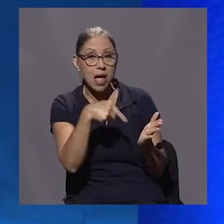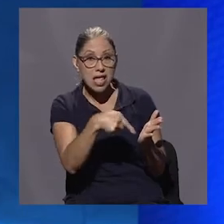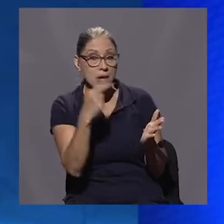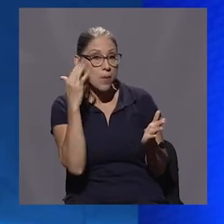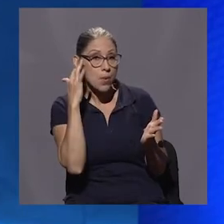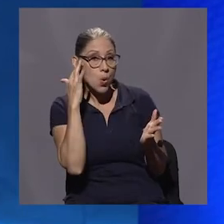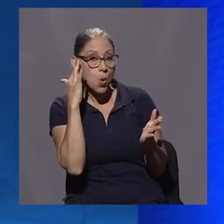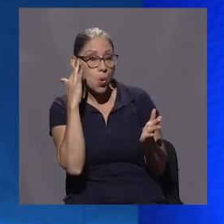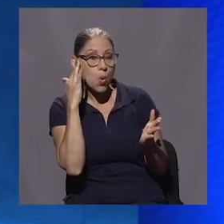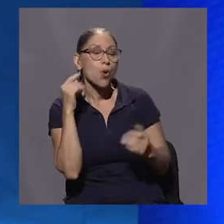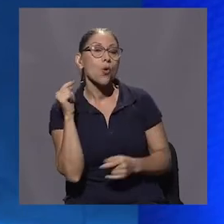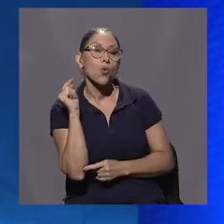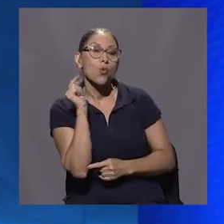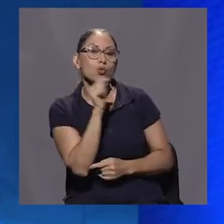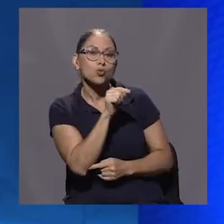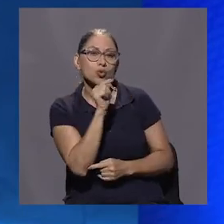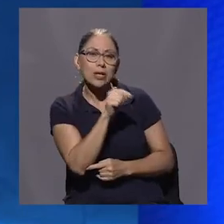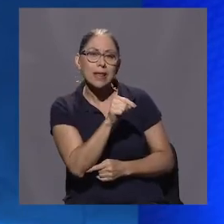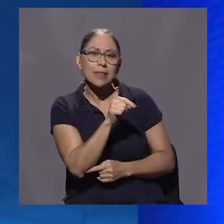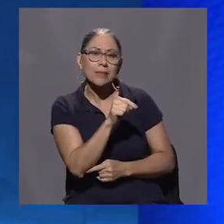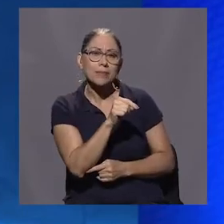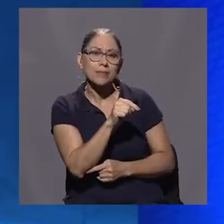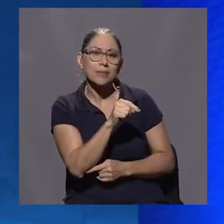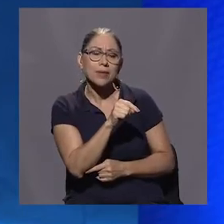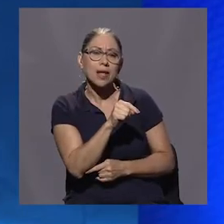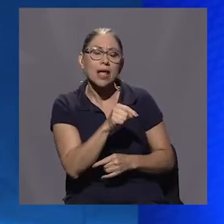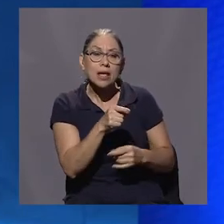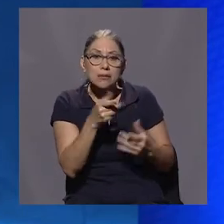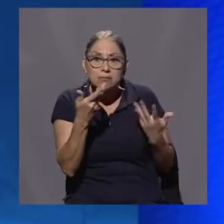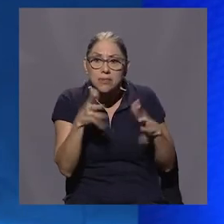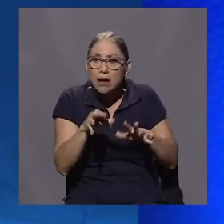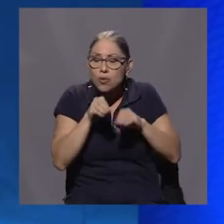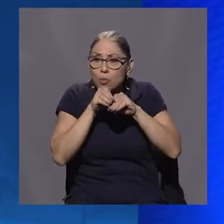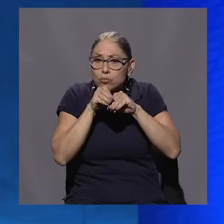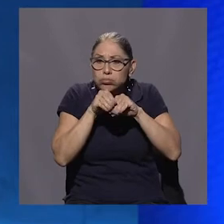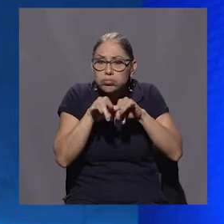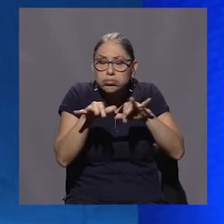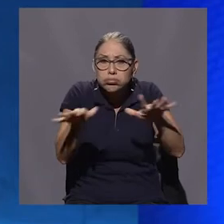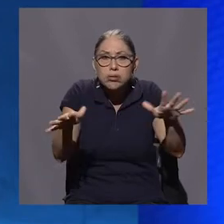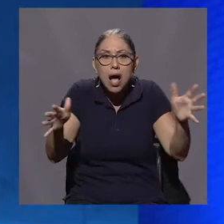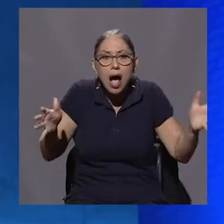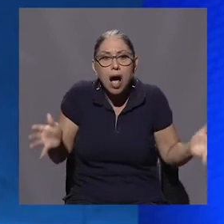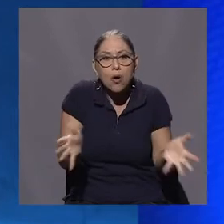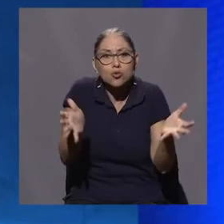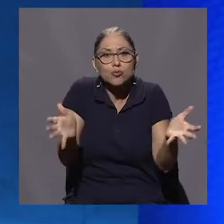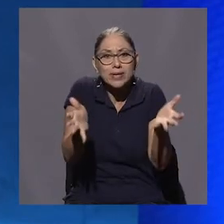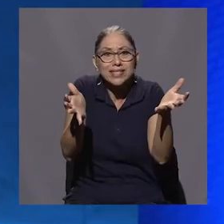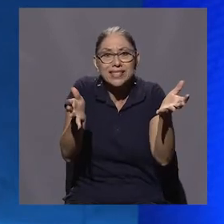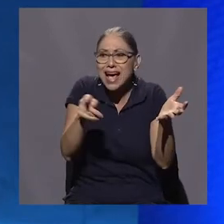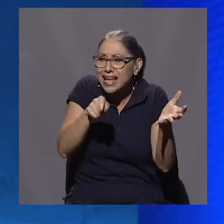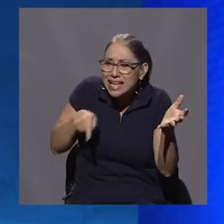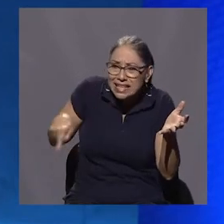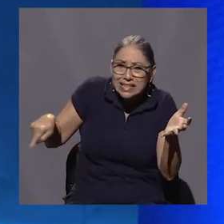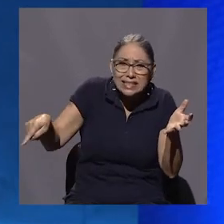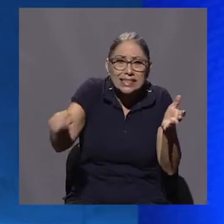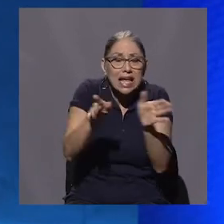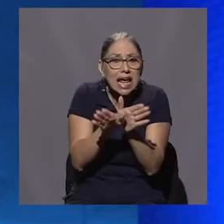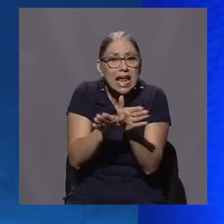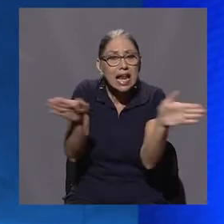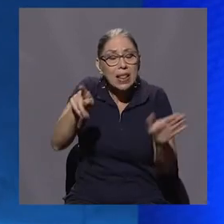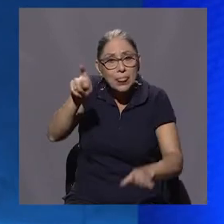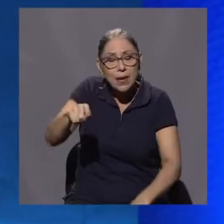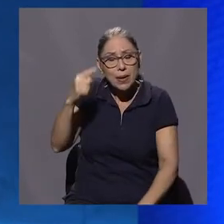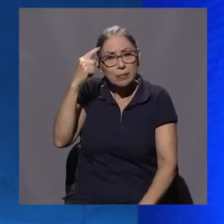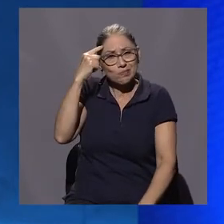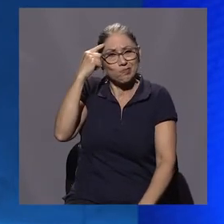auspicia una preocupación que debería ser colectiva ya y que hay que reconocer